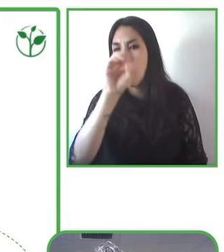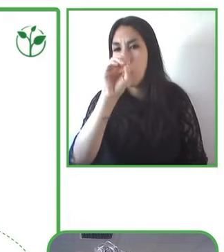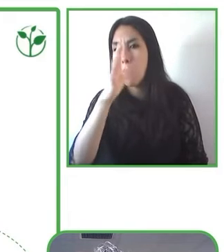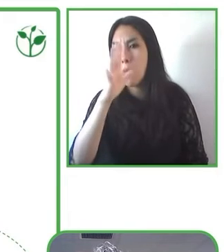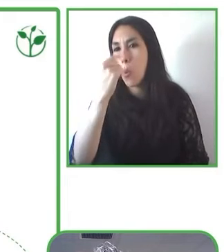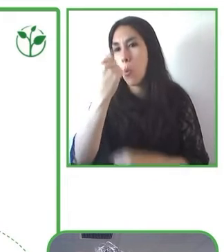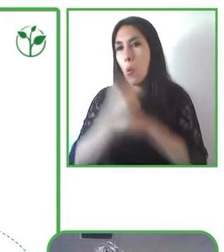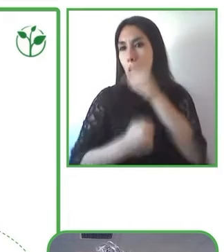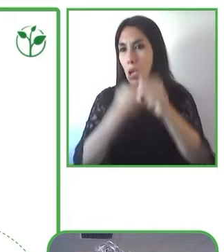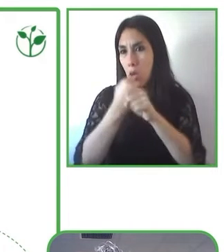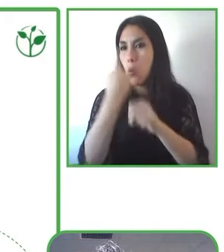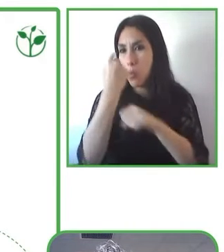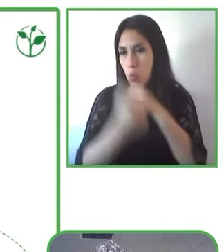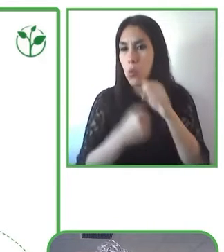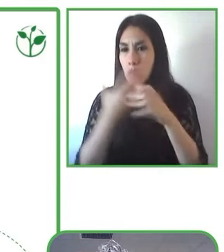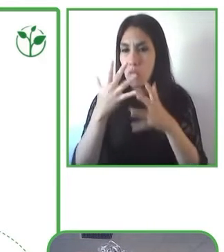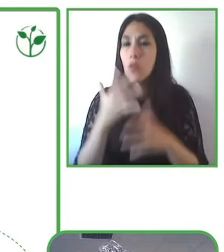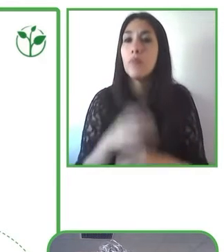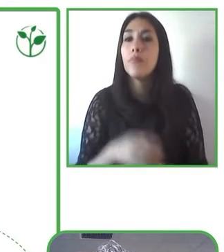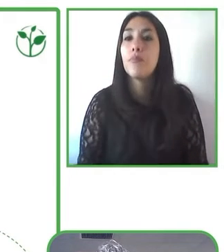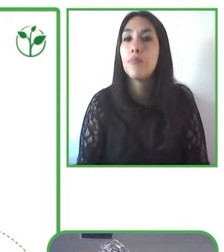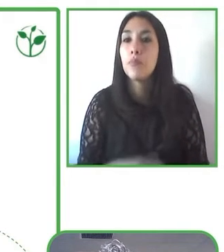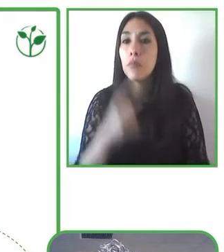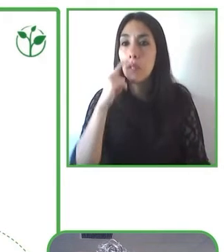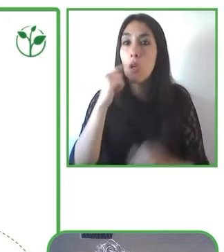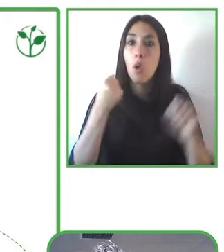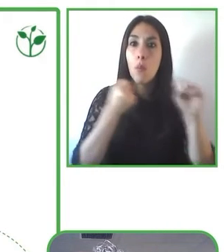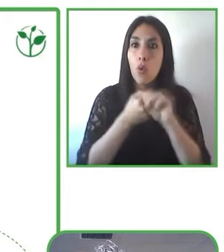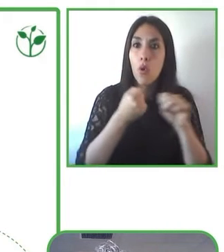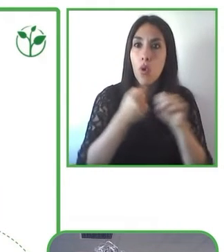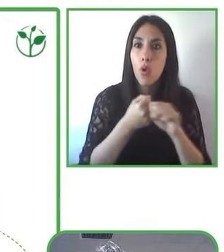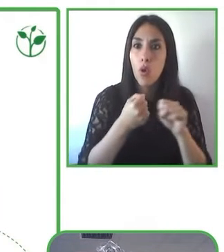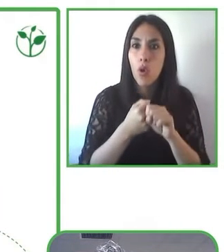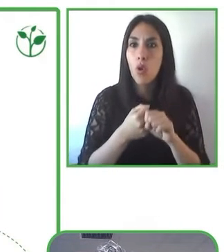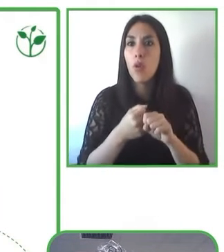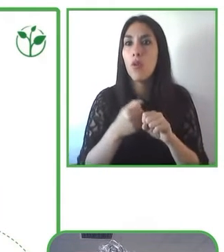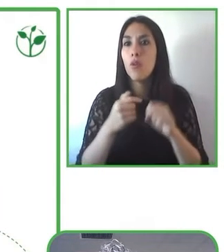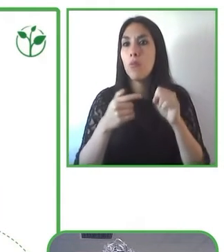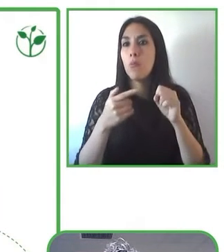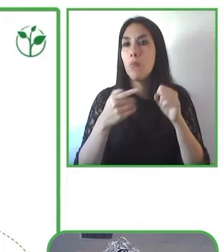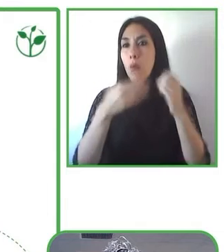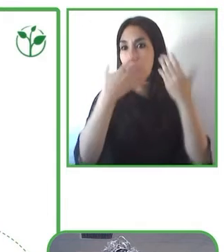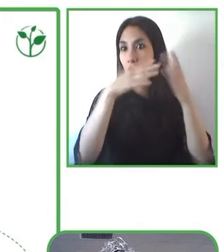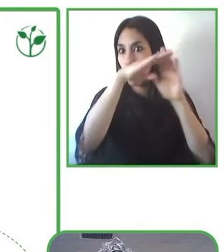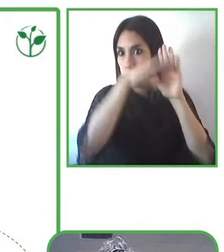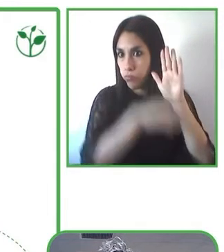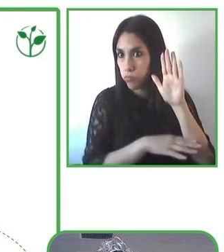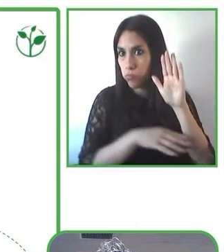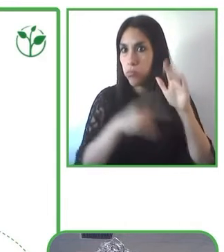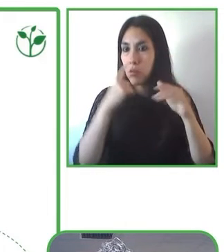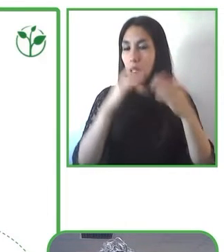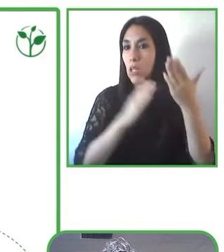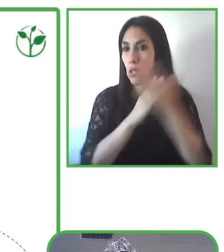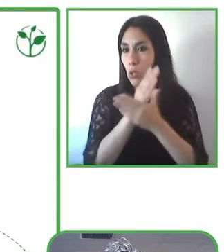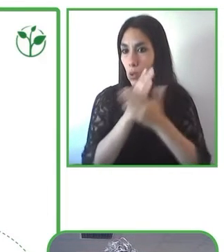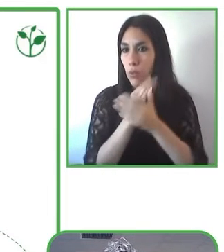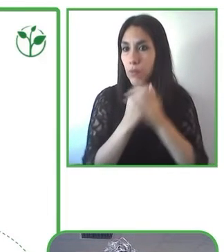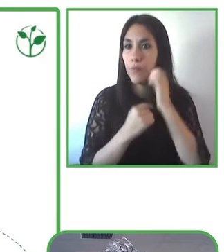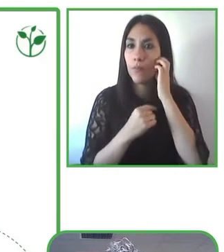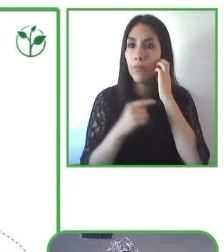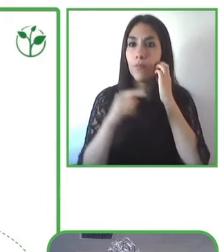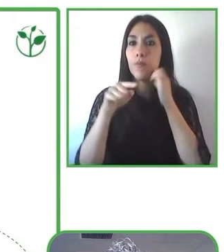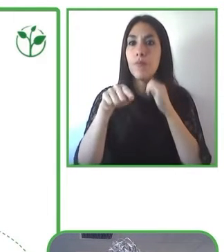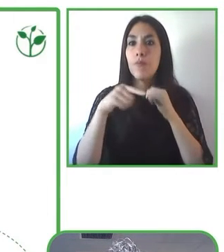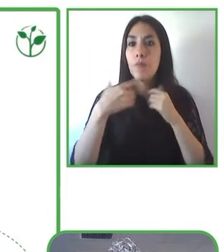directas a edificaciones no accesibles del Estado para que sean accesibles. Y el otro 50% se